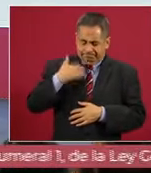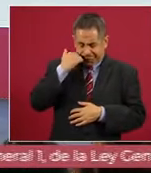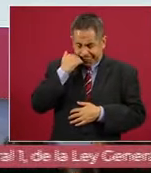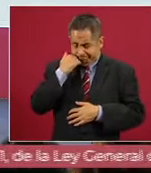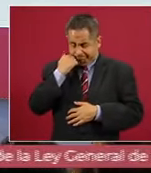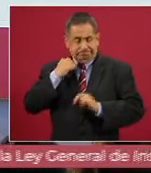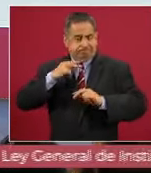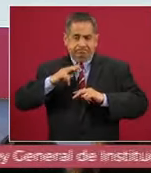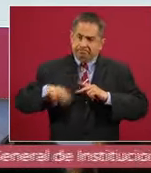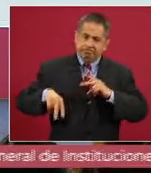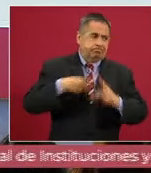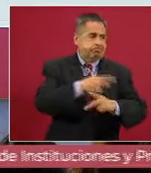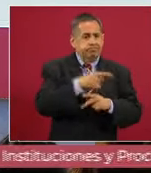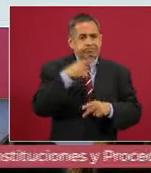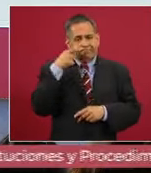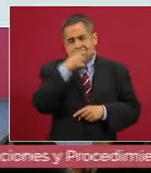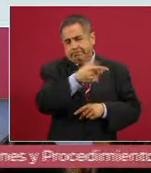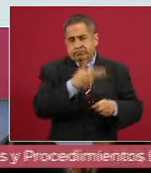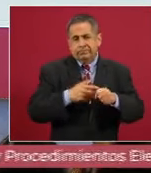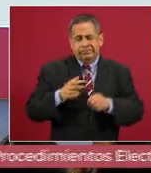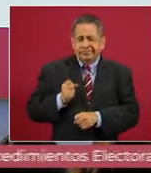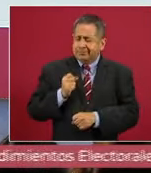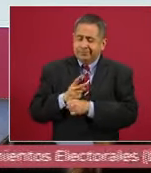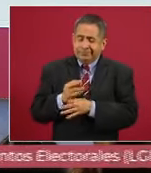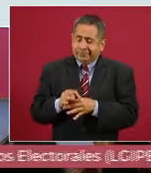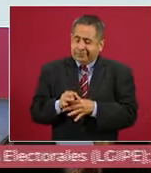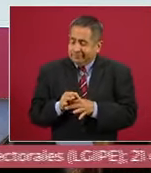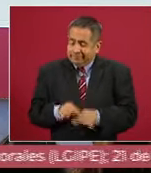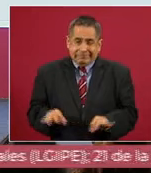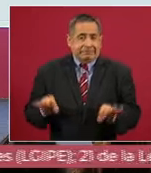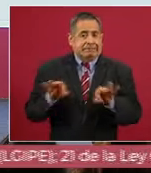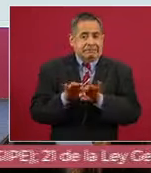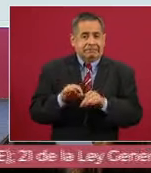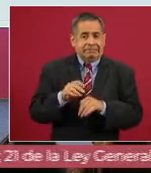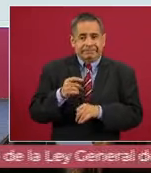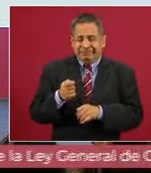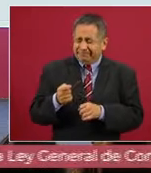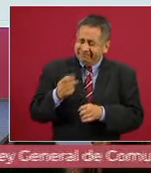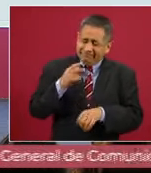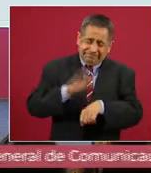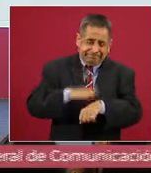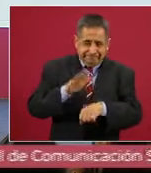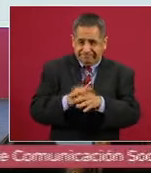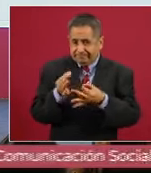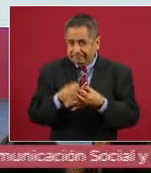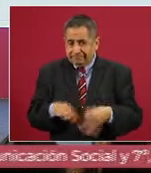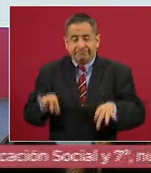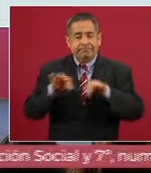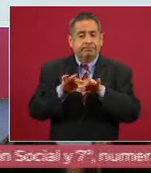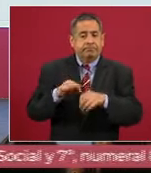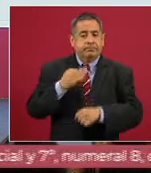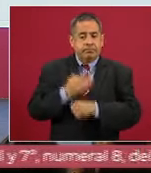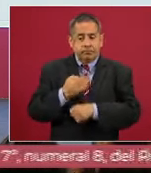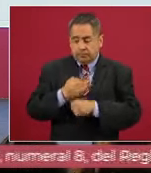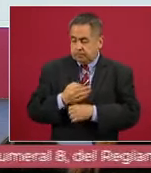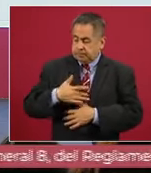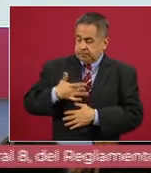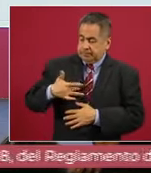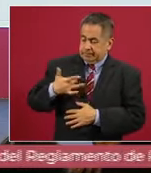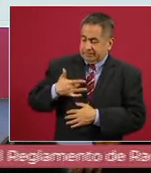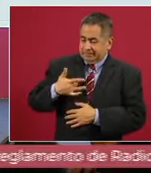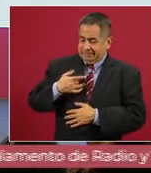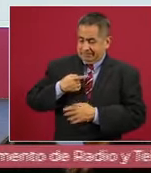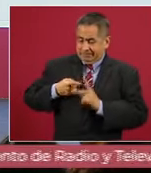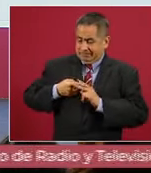hospital. Extremadamente importante. Enfatizo esto. Sumamente importante acudir tempranamente a los